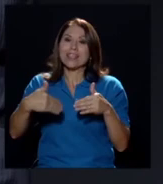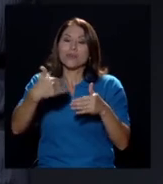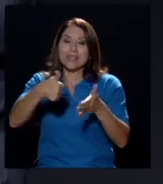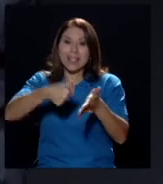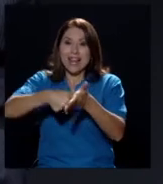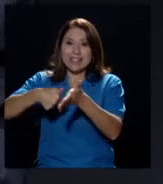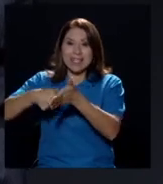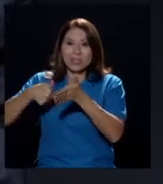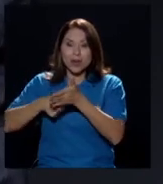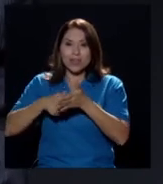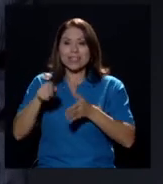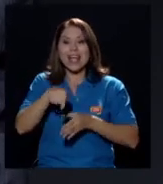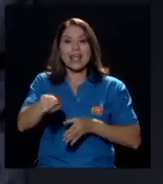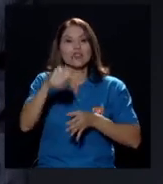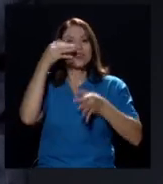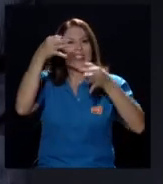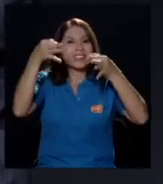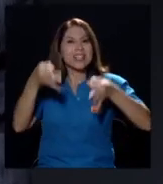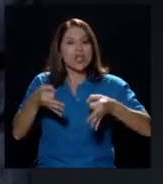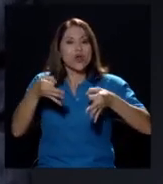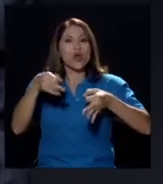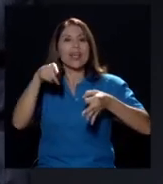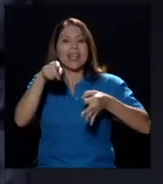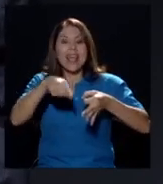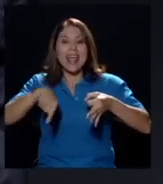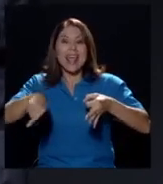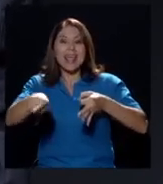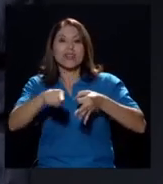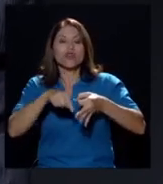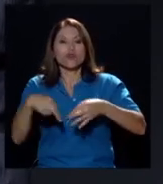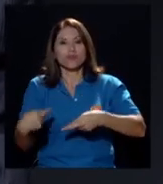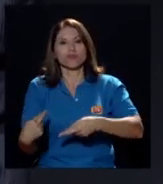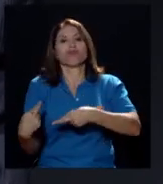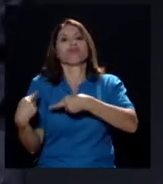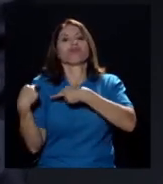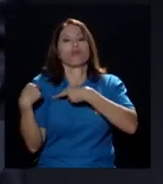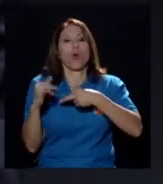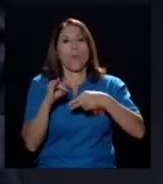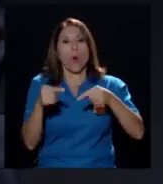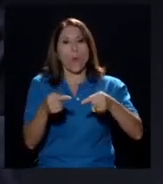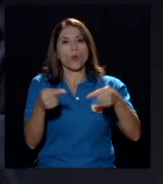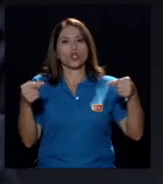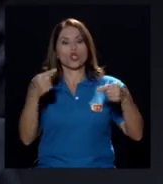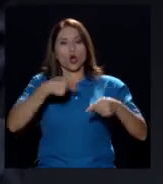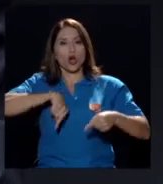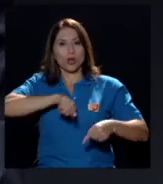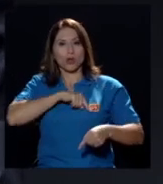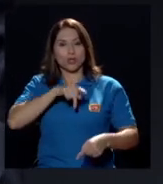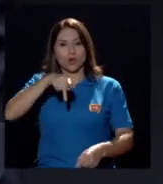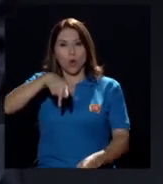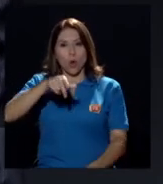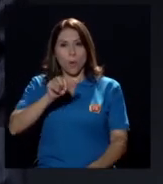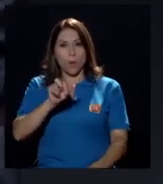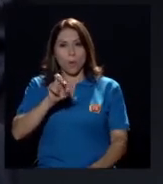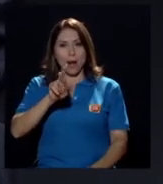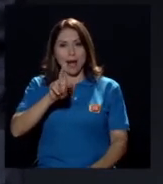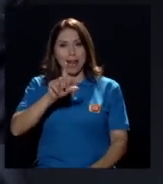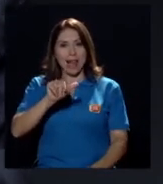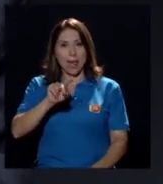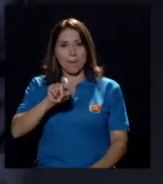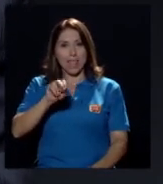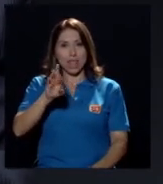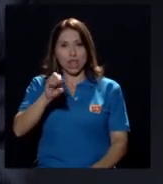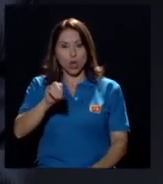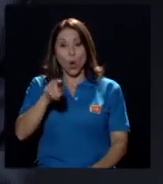van a asumir el cargo como oposición dentro de nuestro Parlamento. Que es un rol sumamente importante, pero no